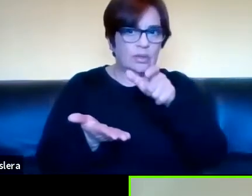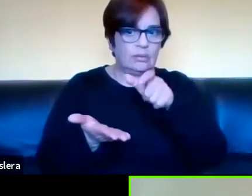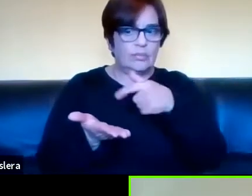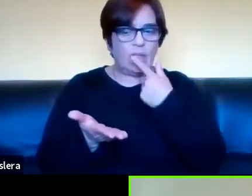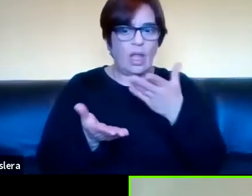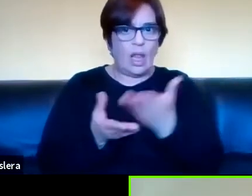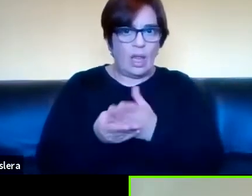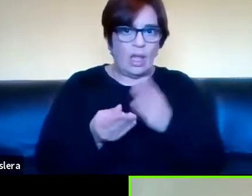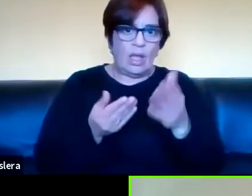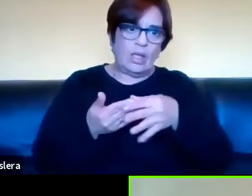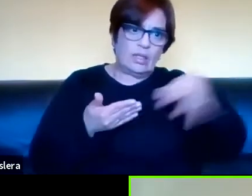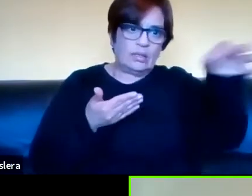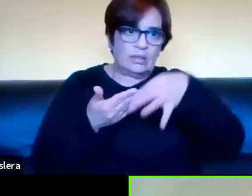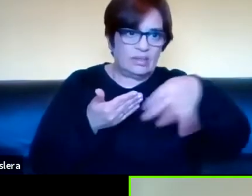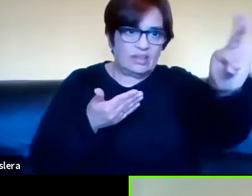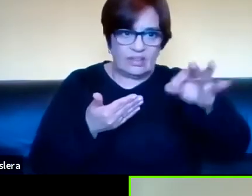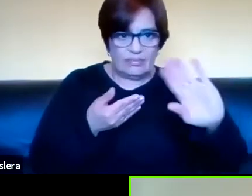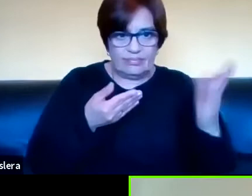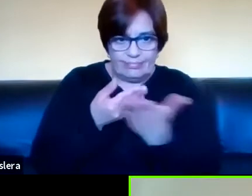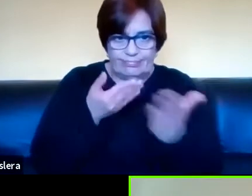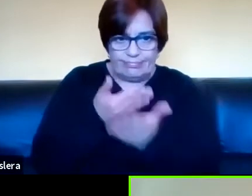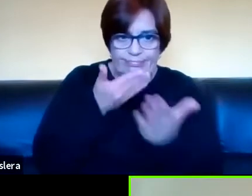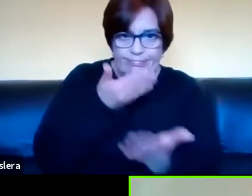modificar toda la hoja con los tres carbónicos,